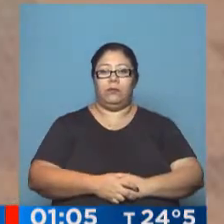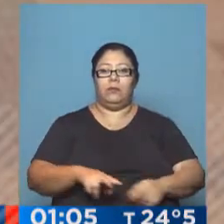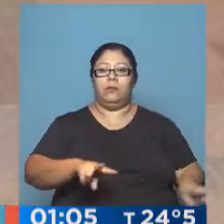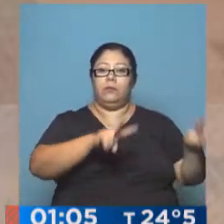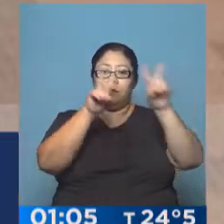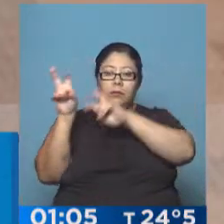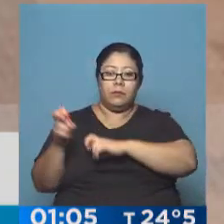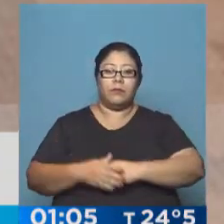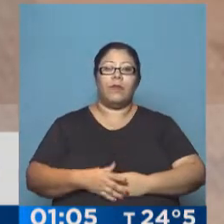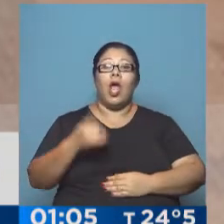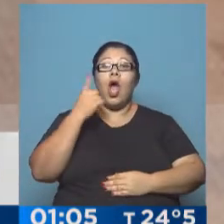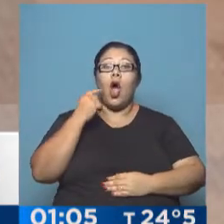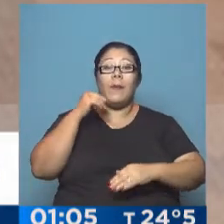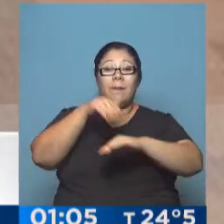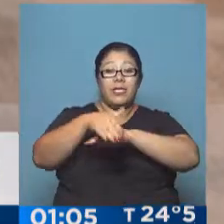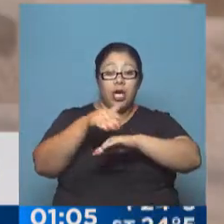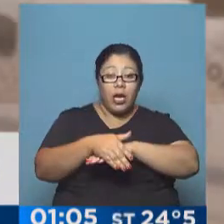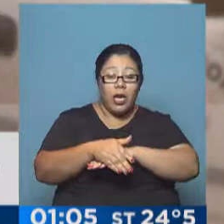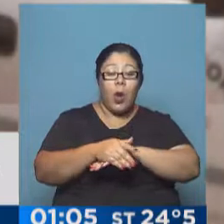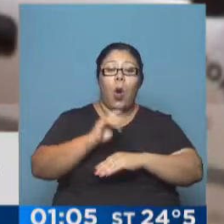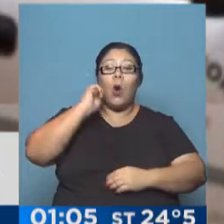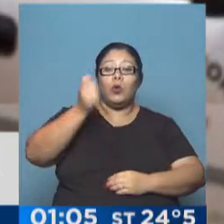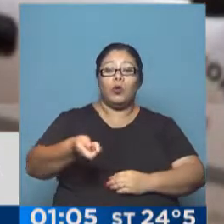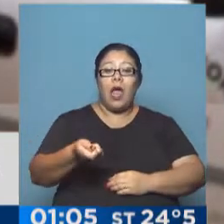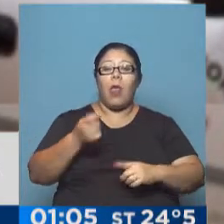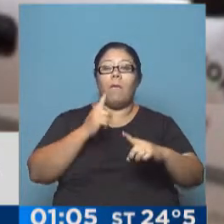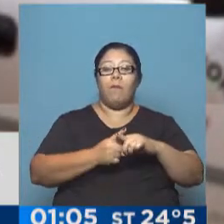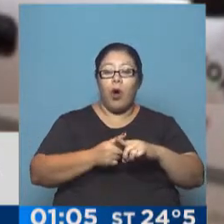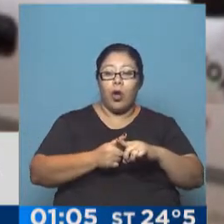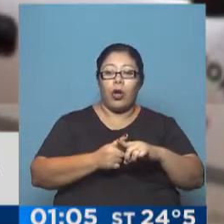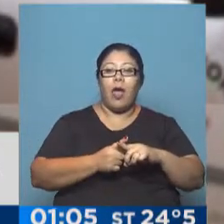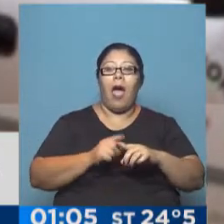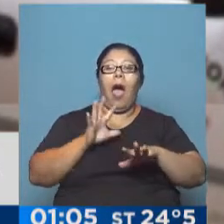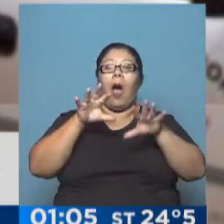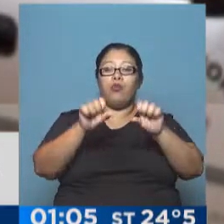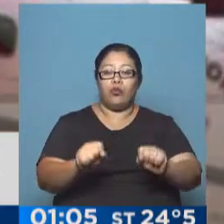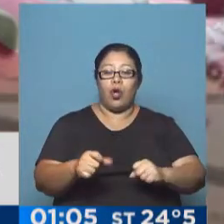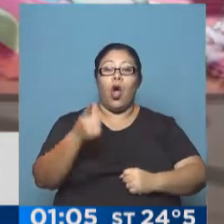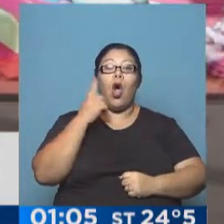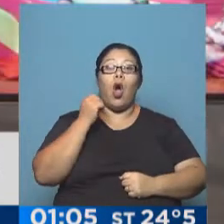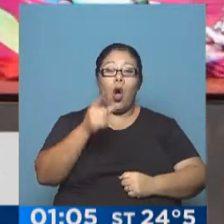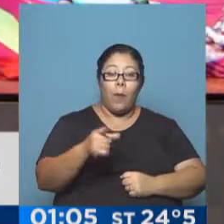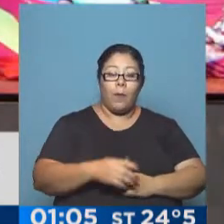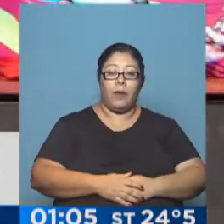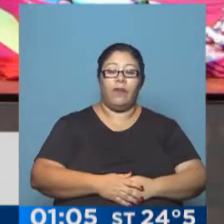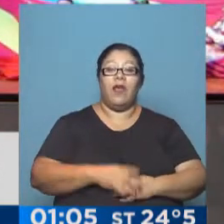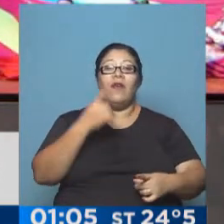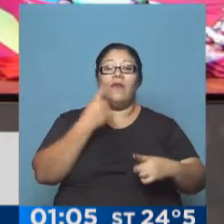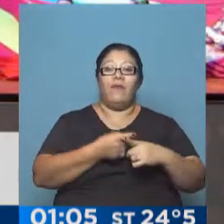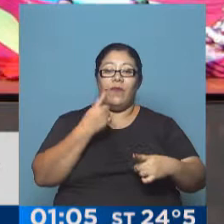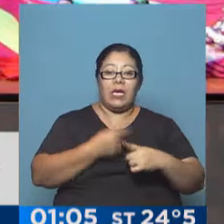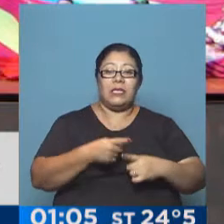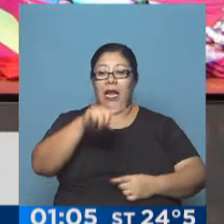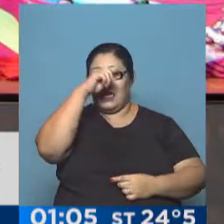Juzgan al locutor misionero por abuso. Se trata de Alejandro Pascual Santandrea, el conductor de la Fiesta Nacional del Inmigrante. La